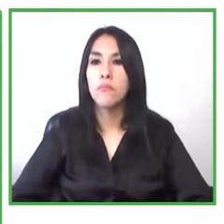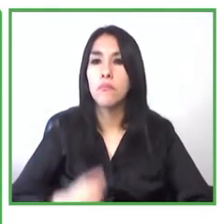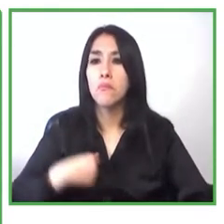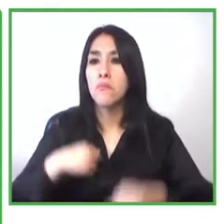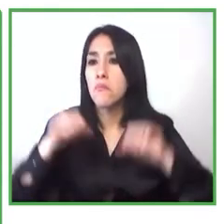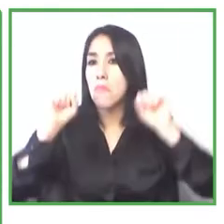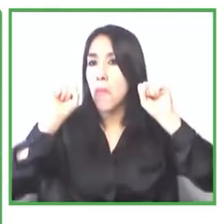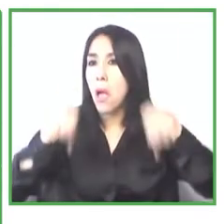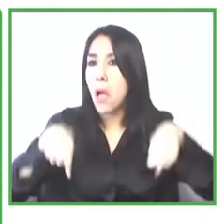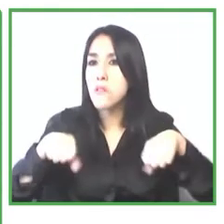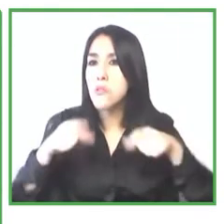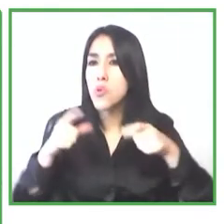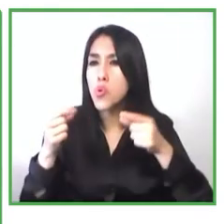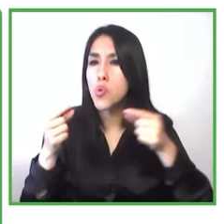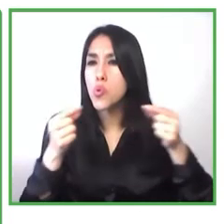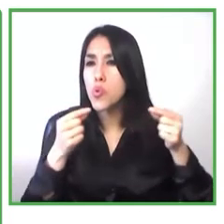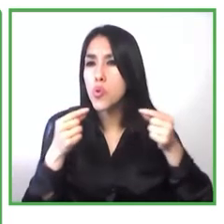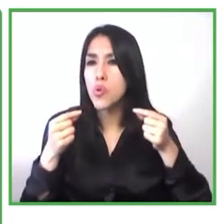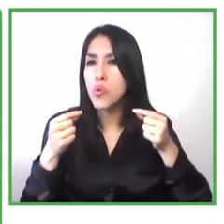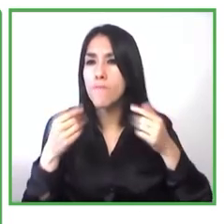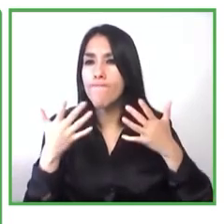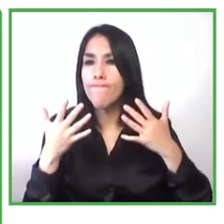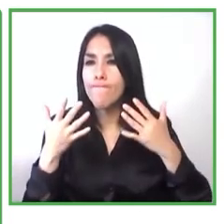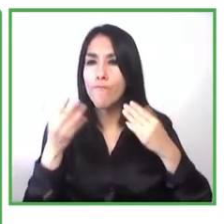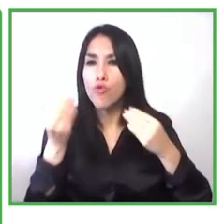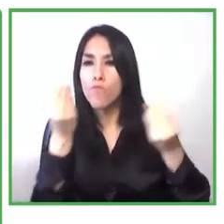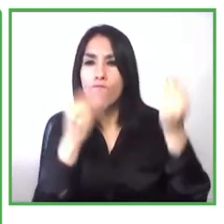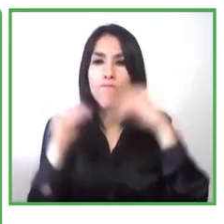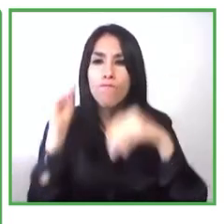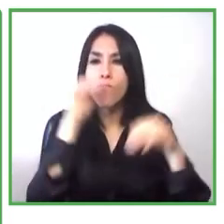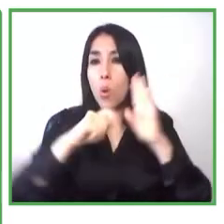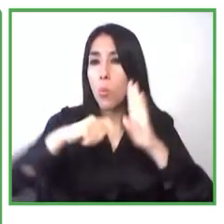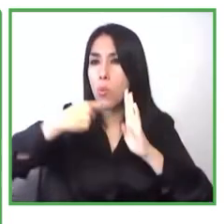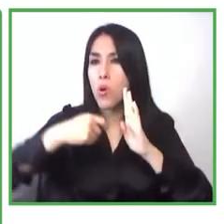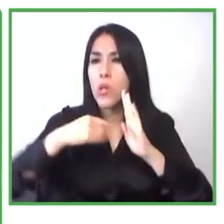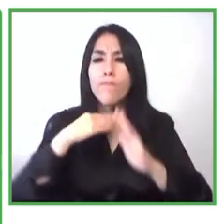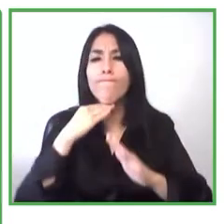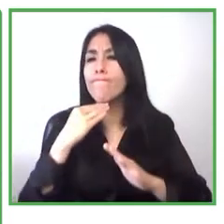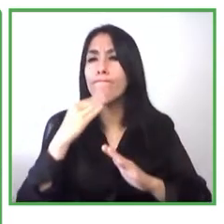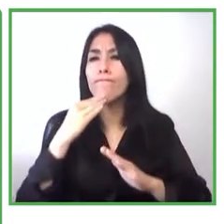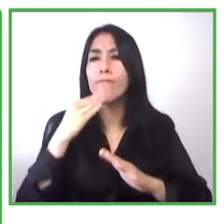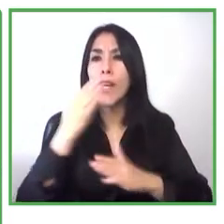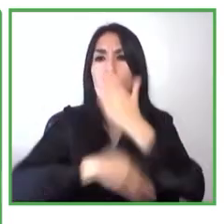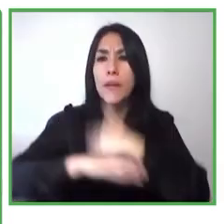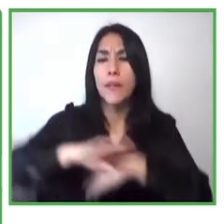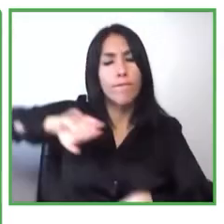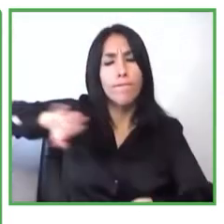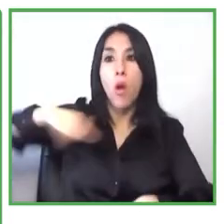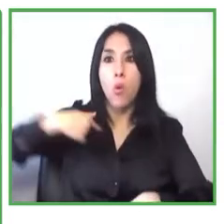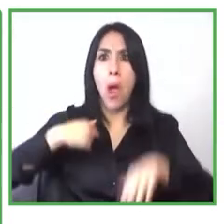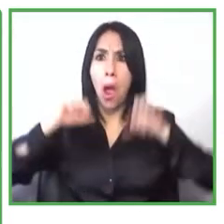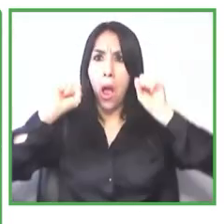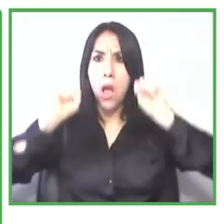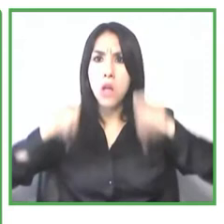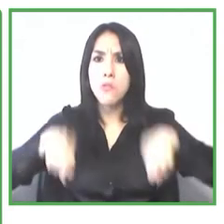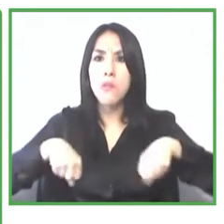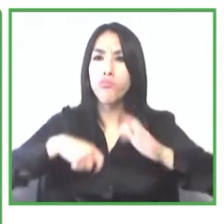pesar de las discapacidades cuando hablamos a hoy de la organización